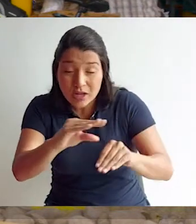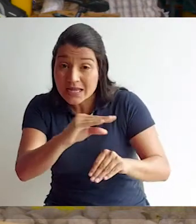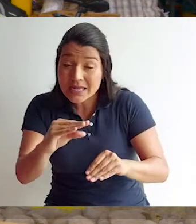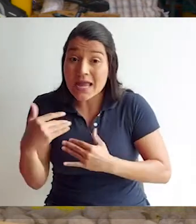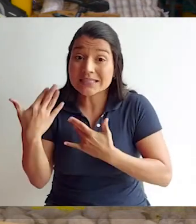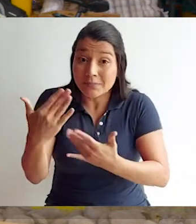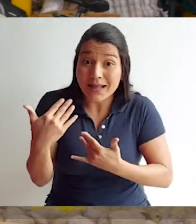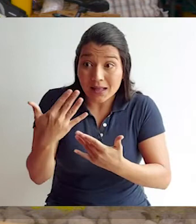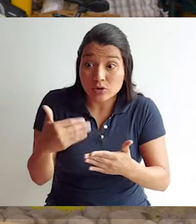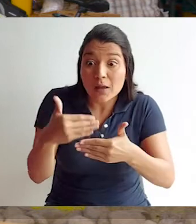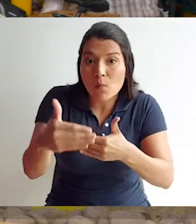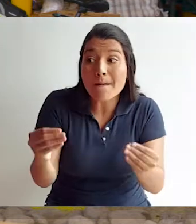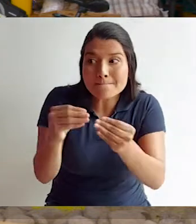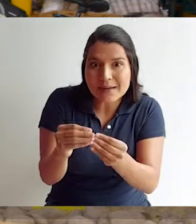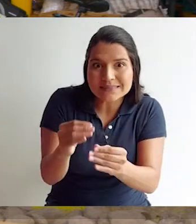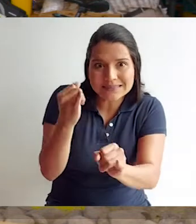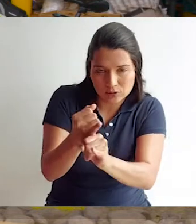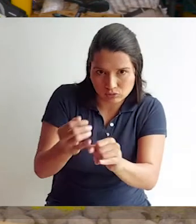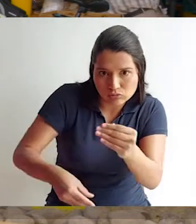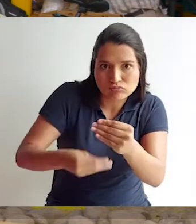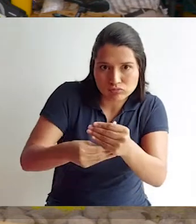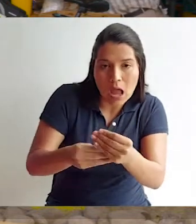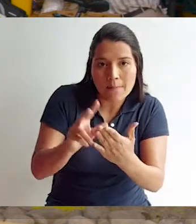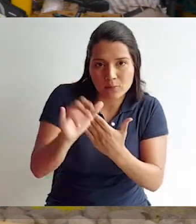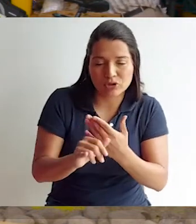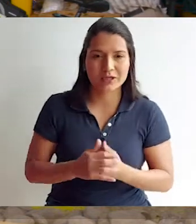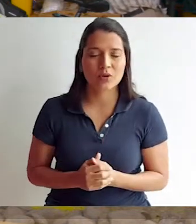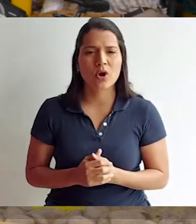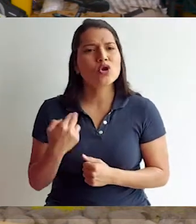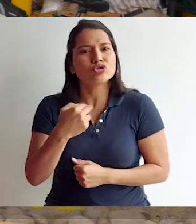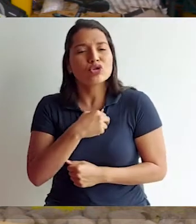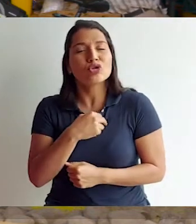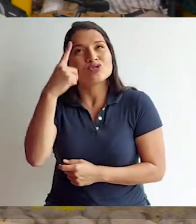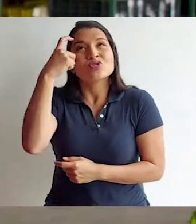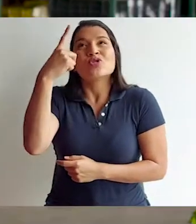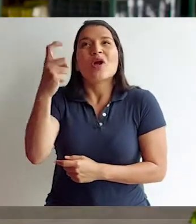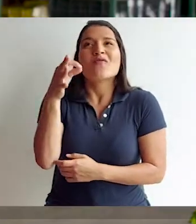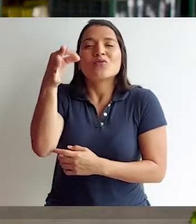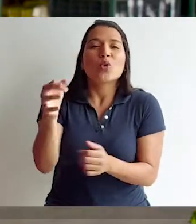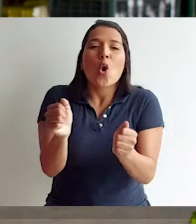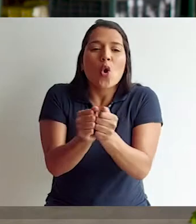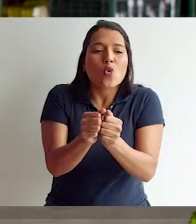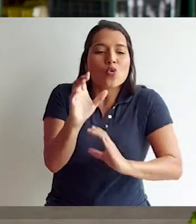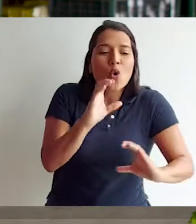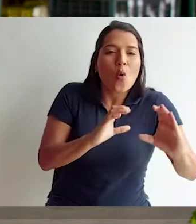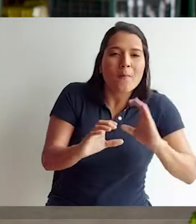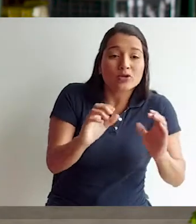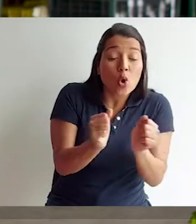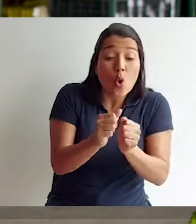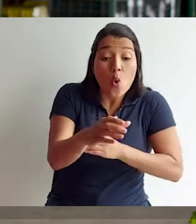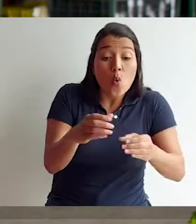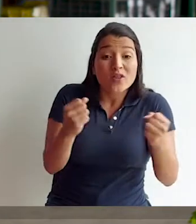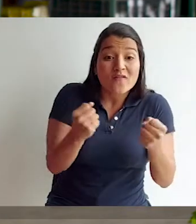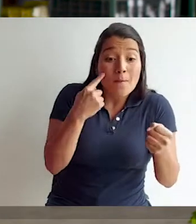dándoles capacitación y esperando que otras instituciones se unan al proyecto. Nosotros nos vemos ya con un